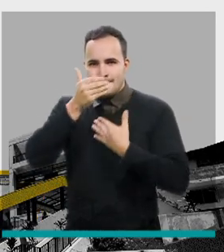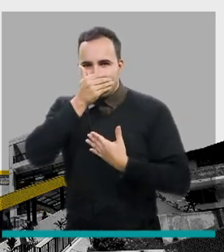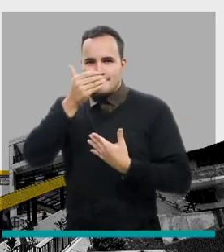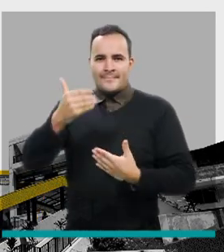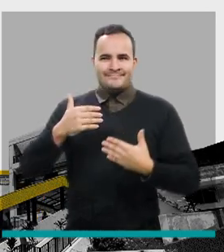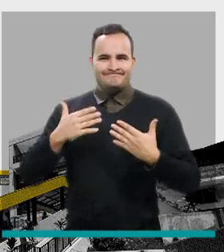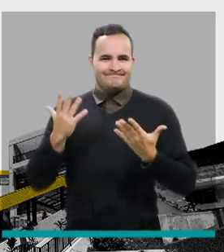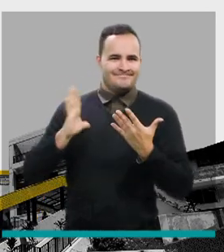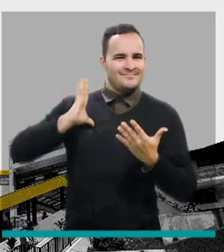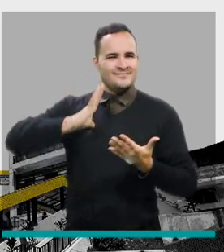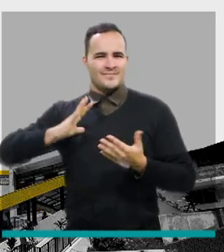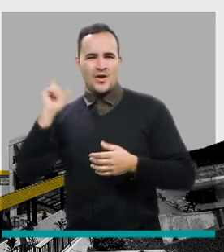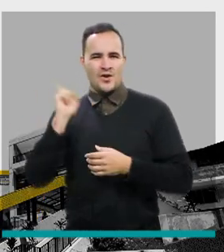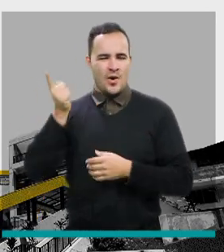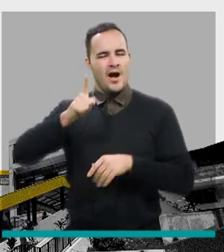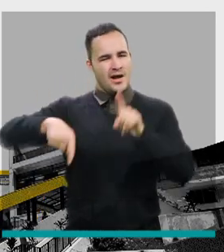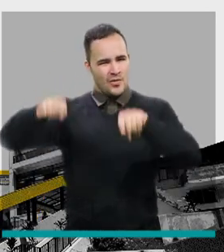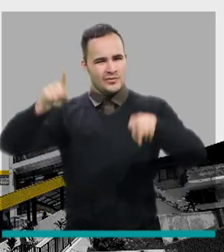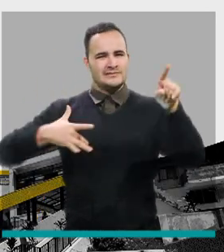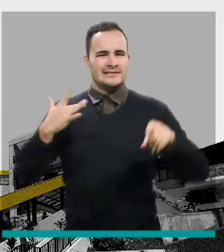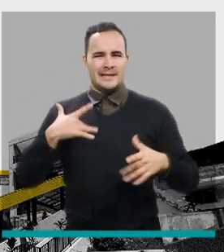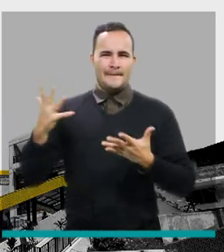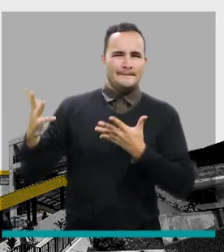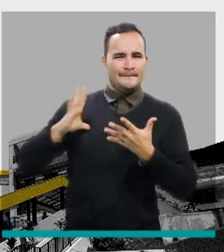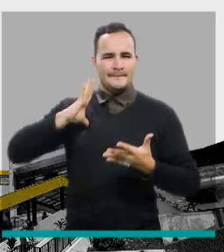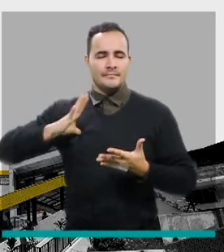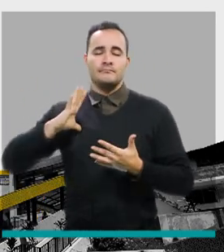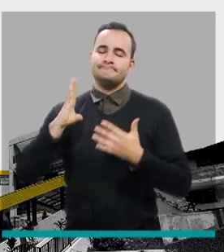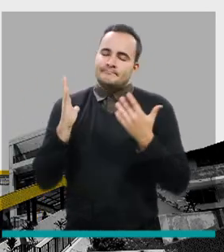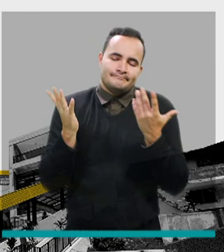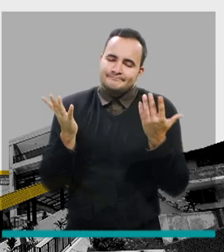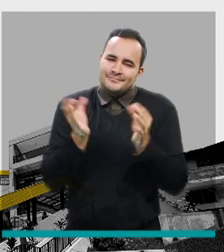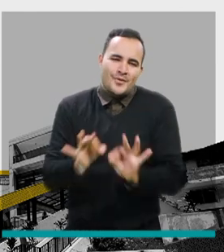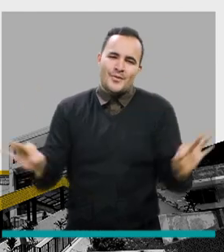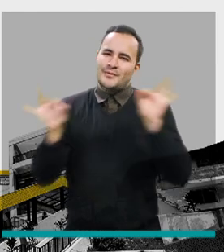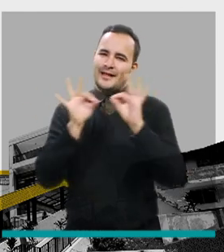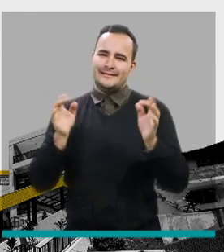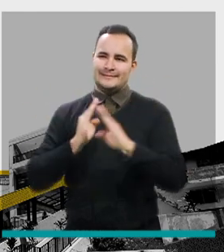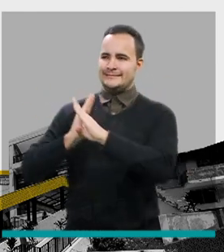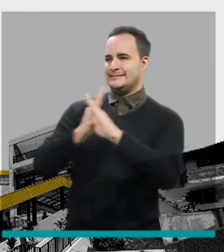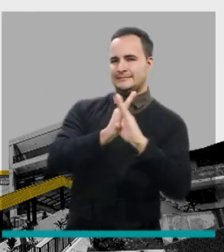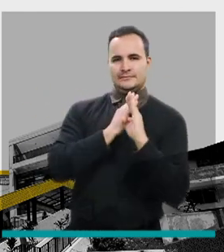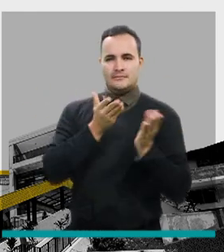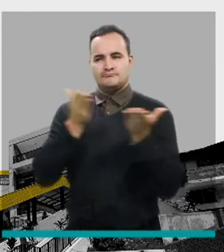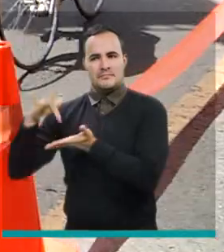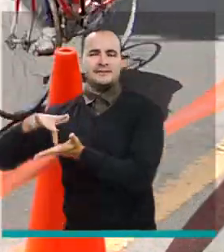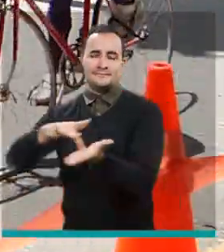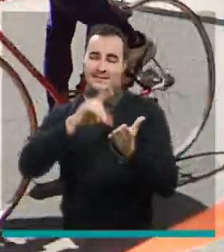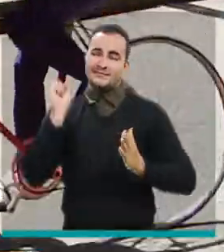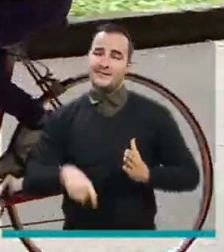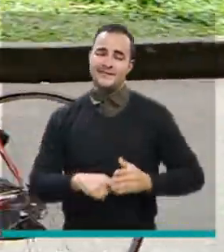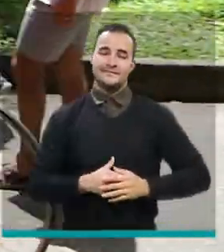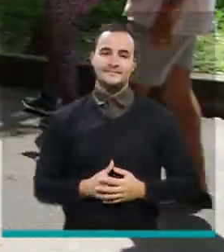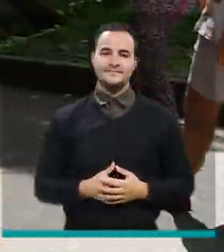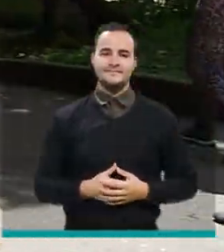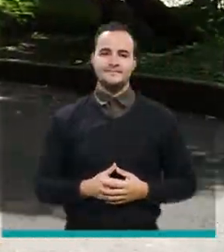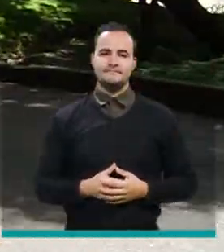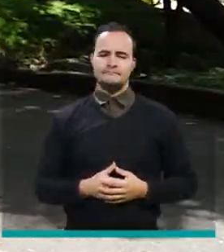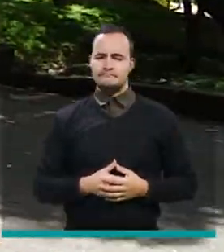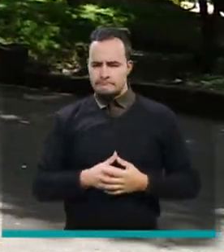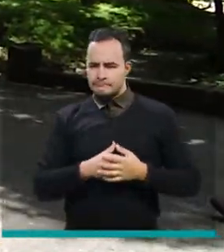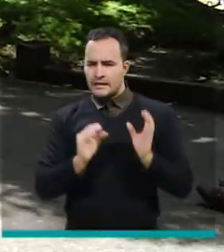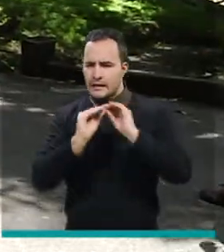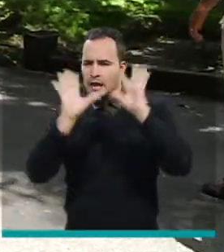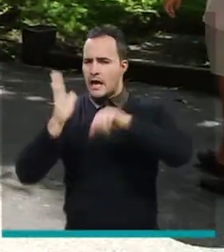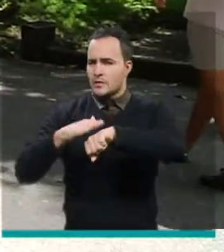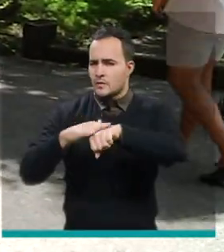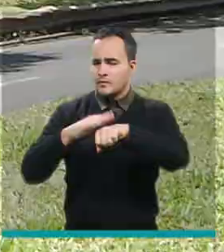un tapabocas es incómodo se dificulta pero es algo indispensable para poder estar en nuestros escenarios deportivos